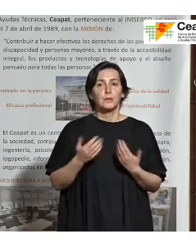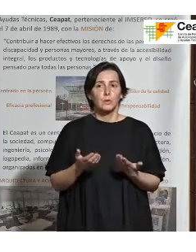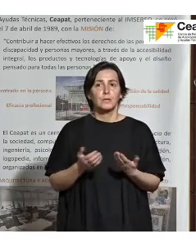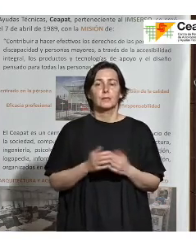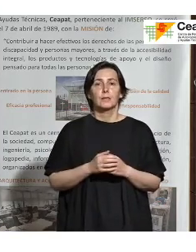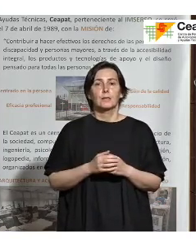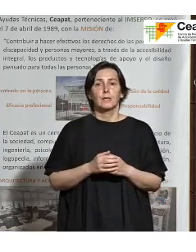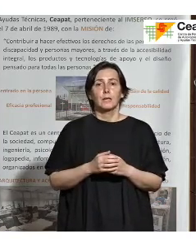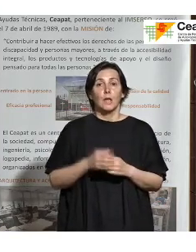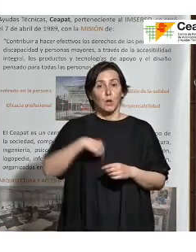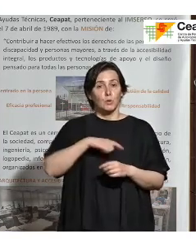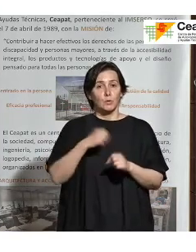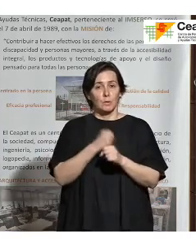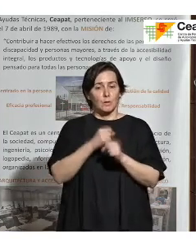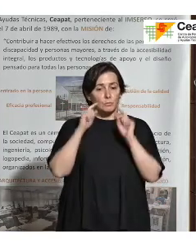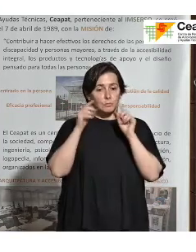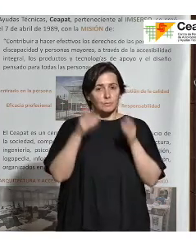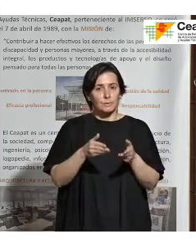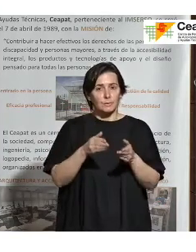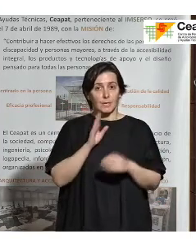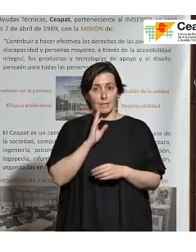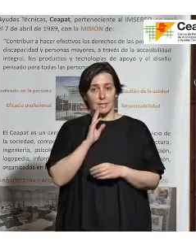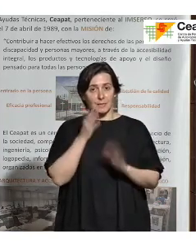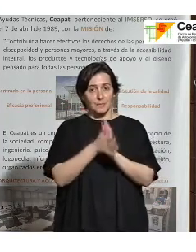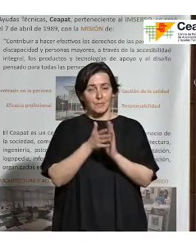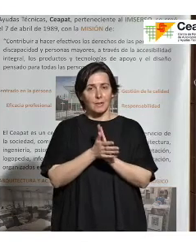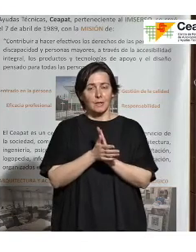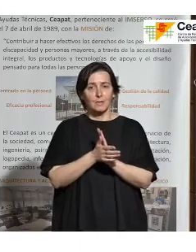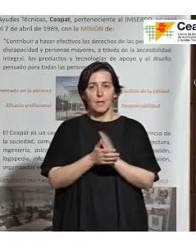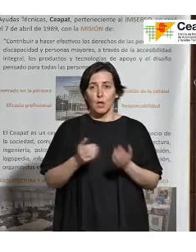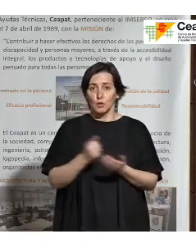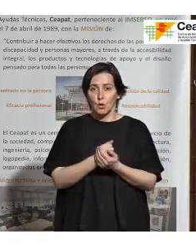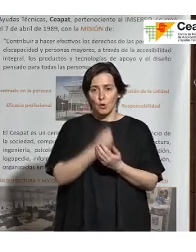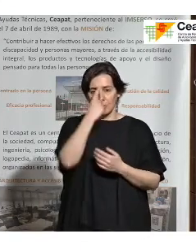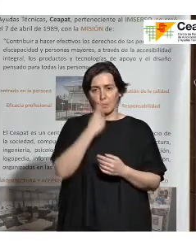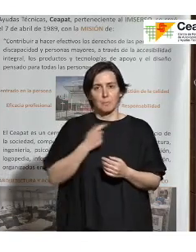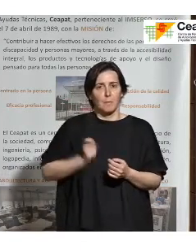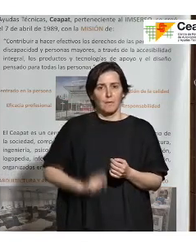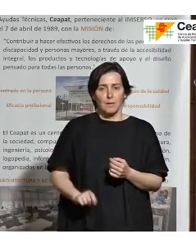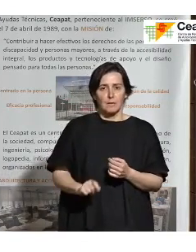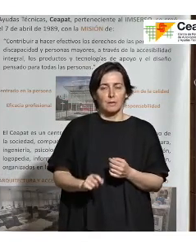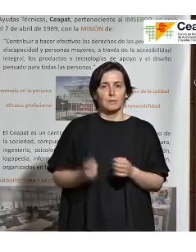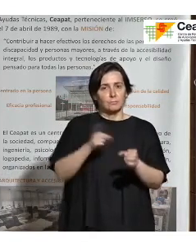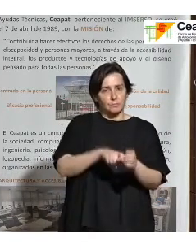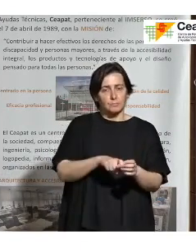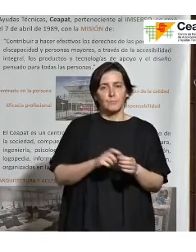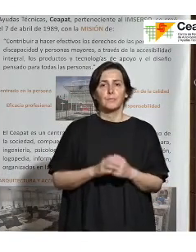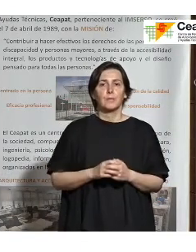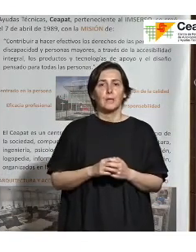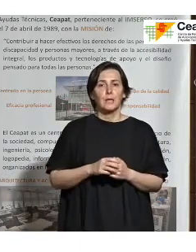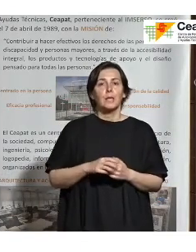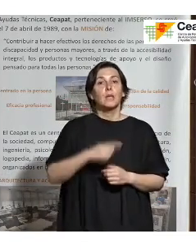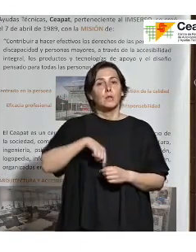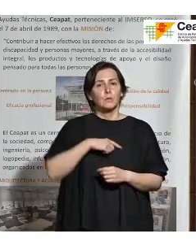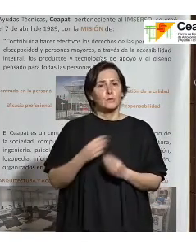parte de los que hemos estado trabajando y como antes hemos comentado, bueno, pues estábamos ahí todos los perfiles, ¿no? Sí que nosotros hemos percibido que ya se empieza,